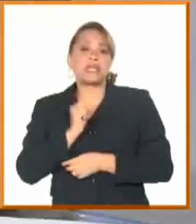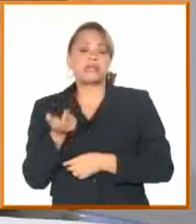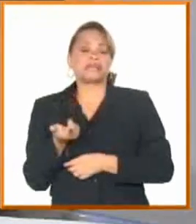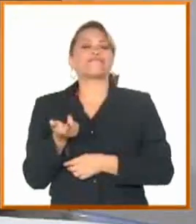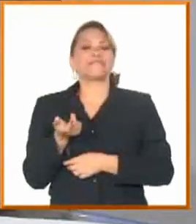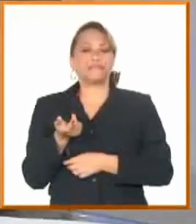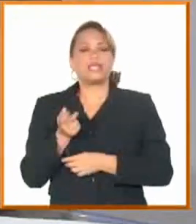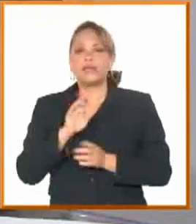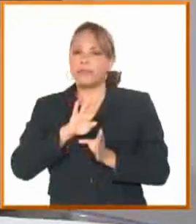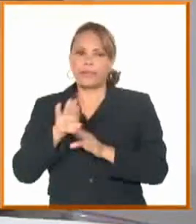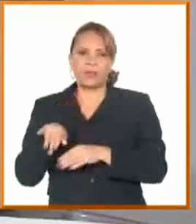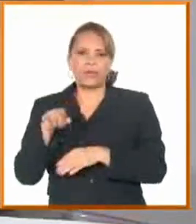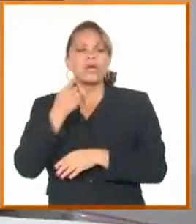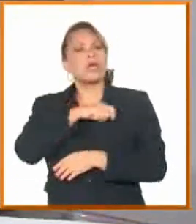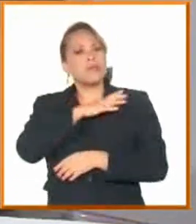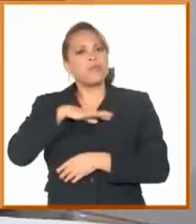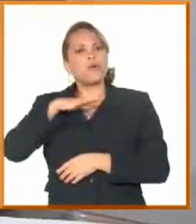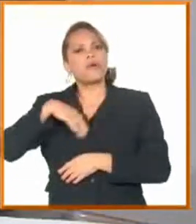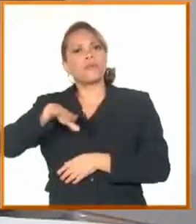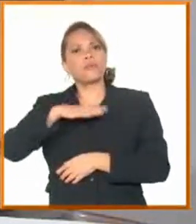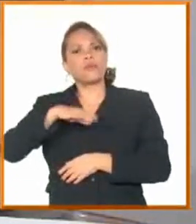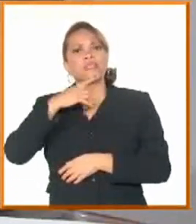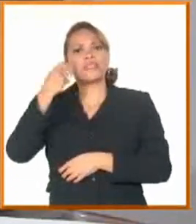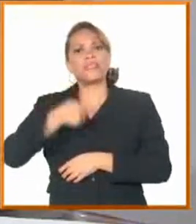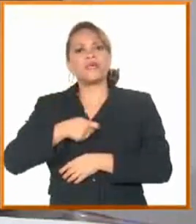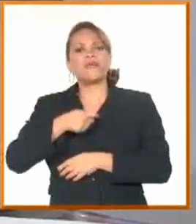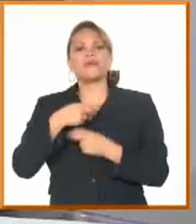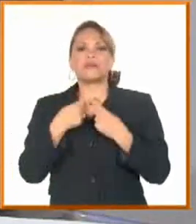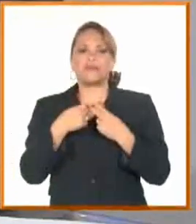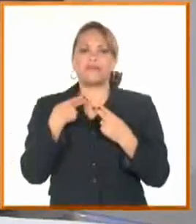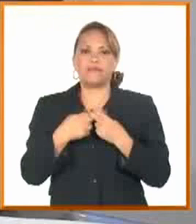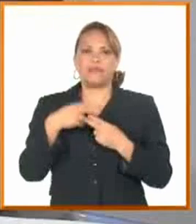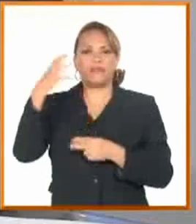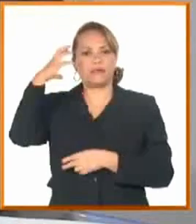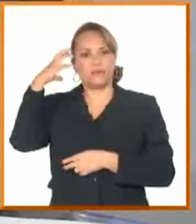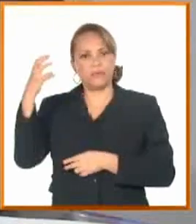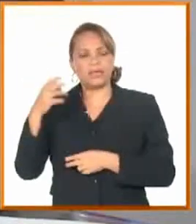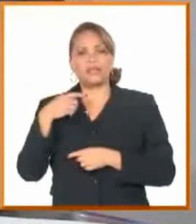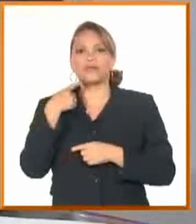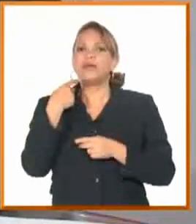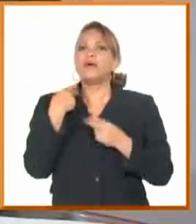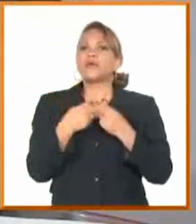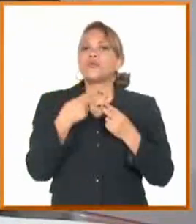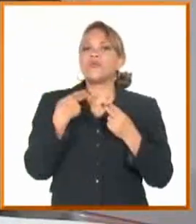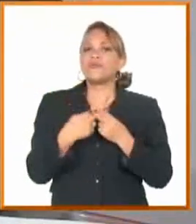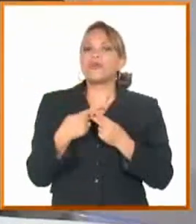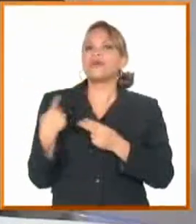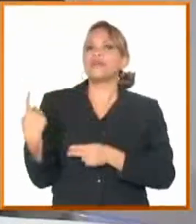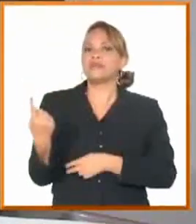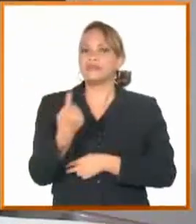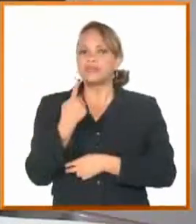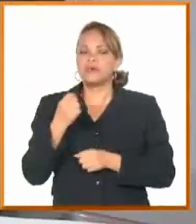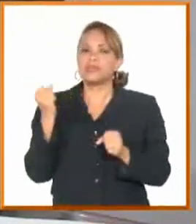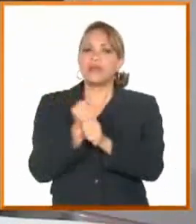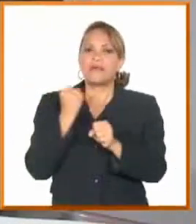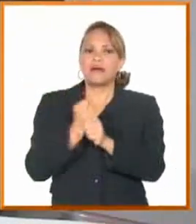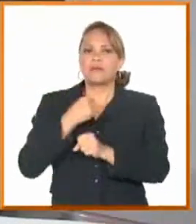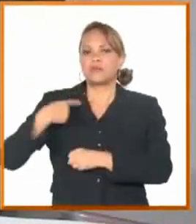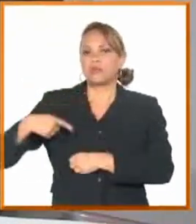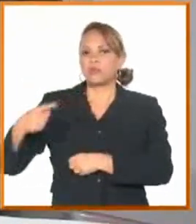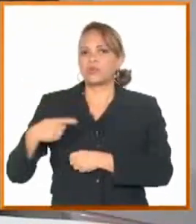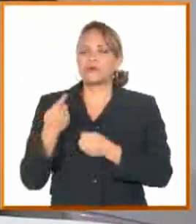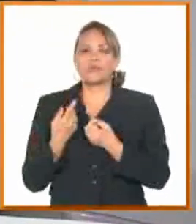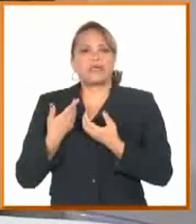pero bueno, que el pueblo debe tener confianza, que la dirección del país, la dirección del gobierno, estamos trabajando sin descanso, buscando todas las